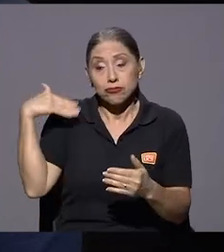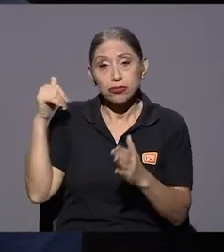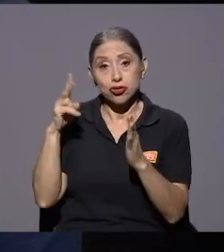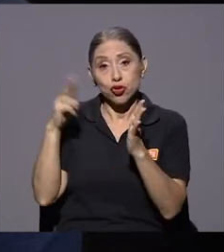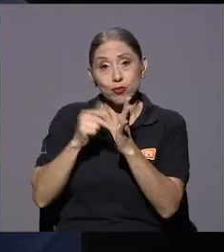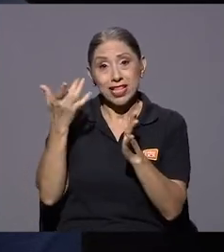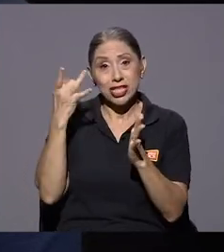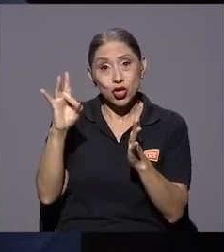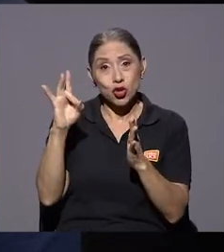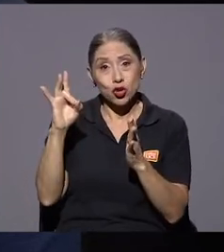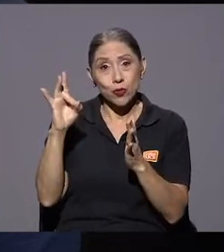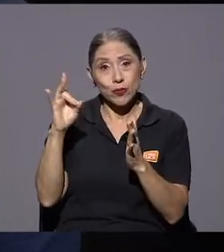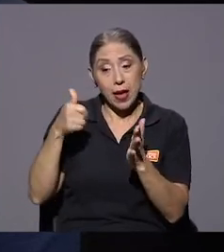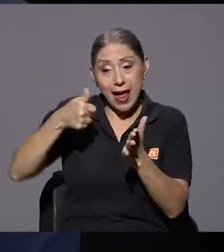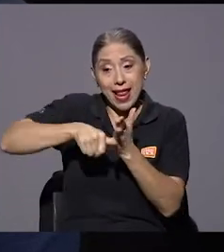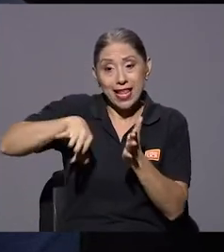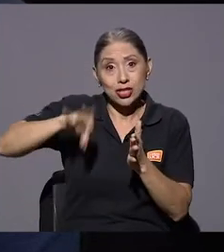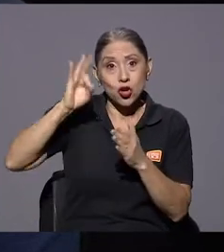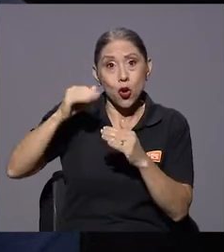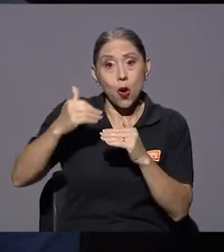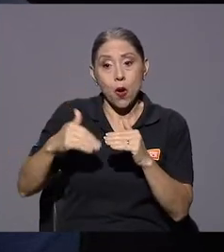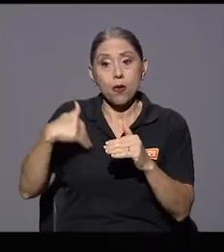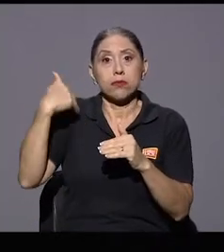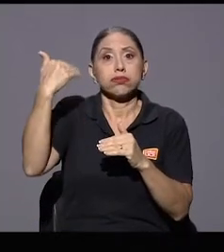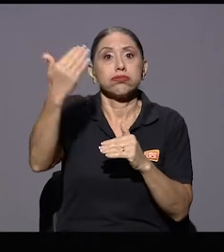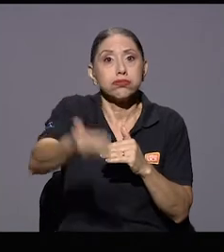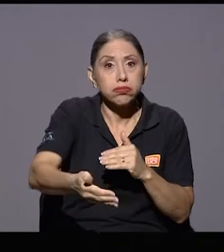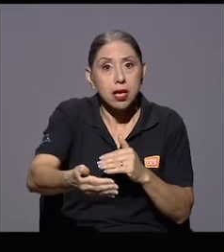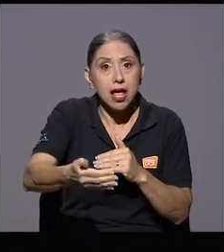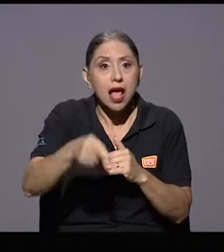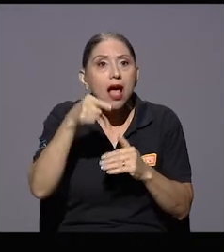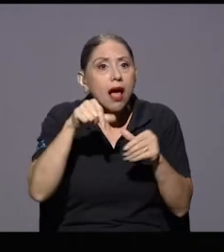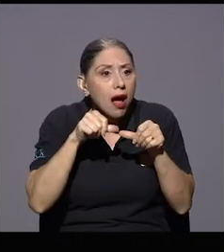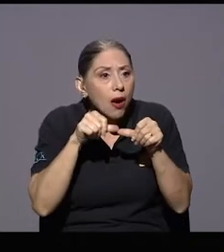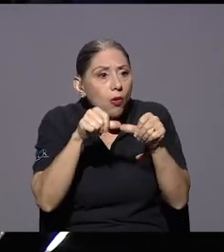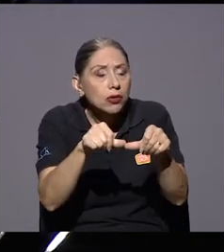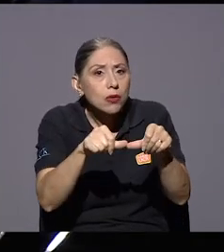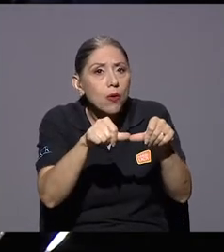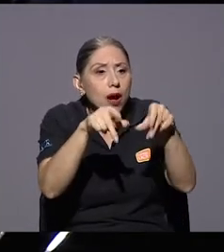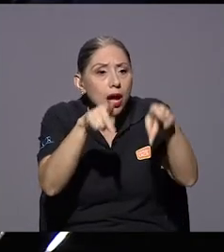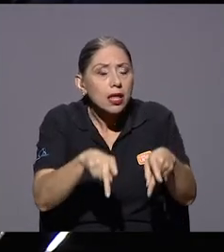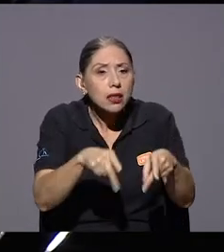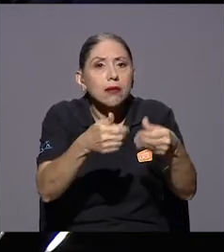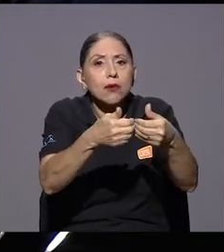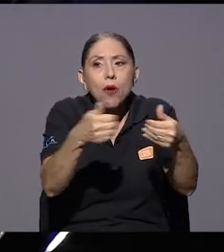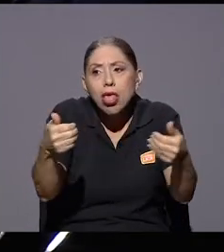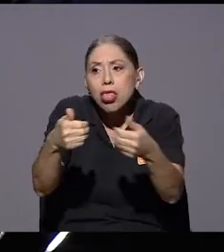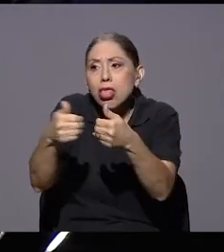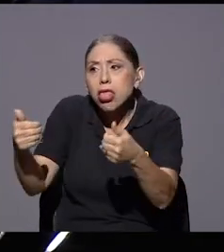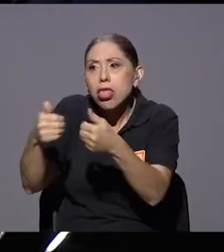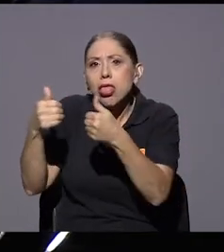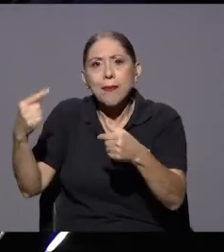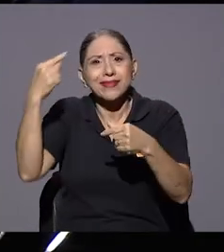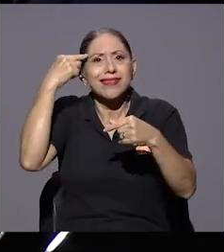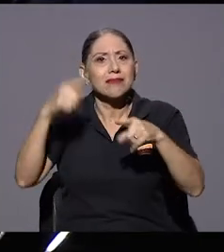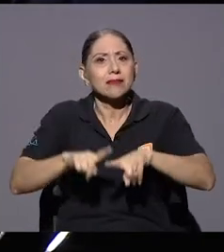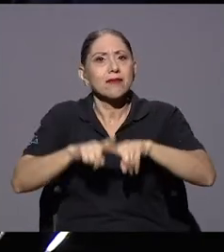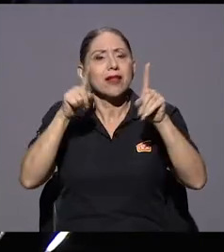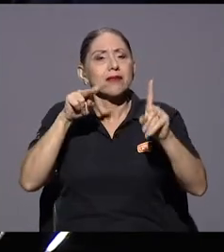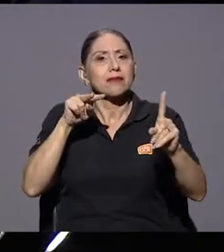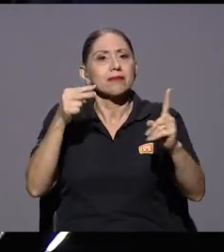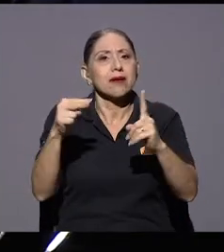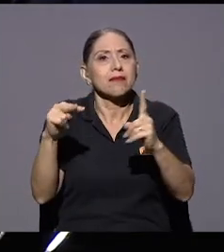de 2018 esa polarización nunca bajó no ha bajado y la desinformación en redes sociales